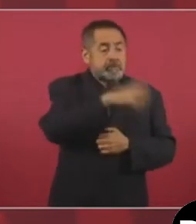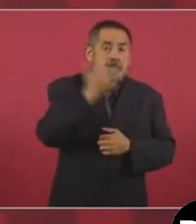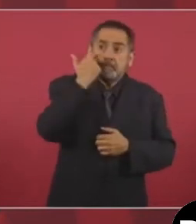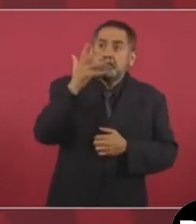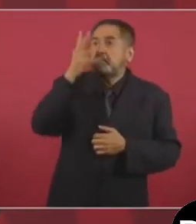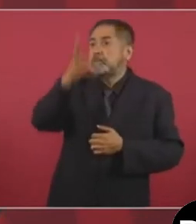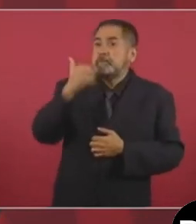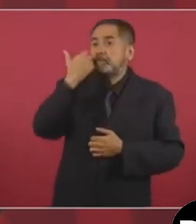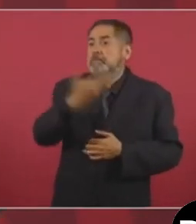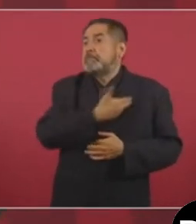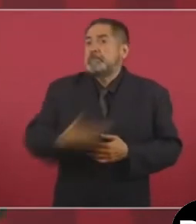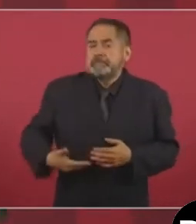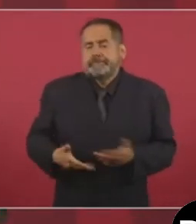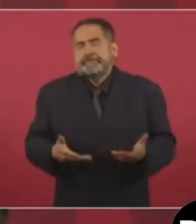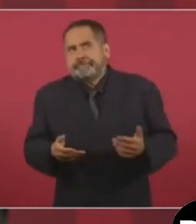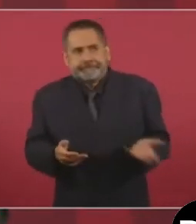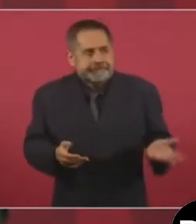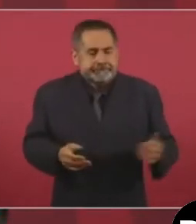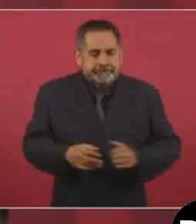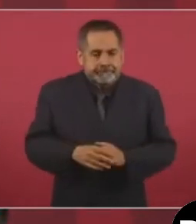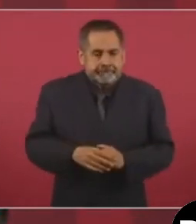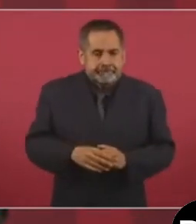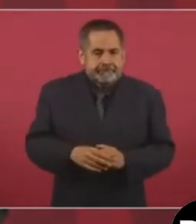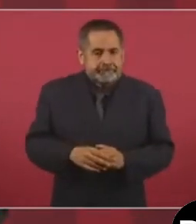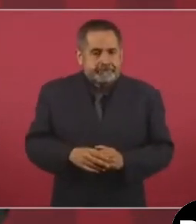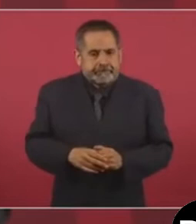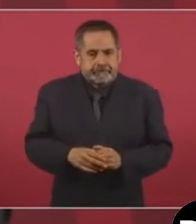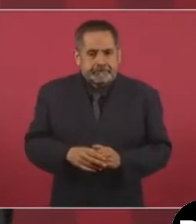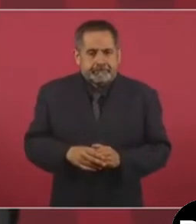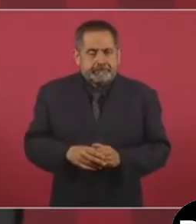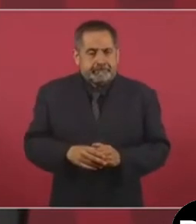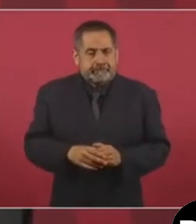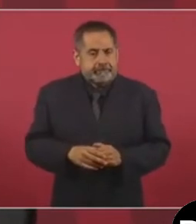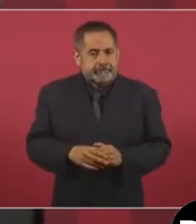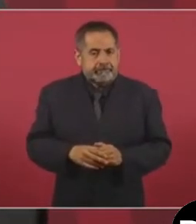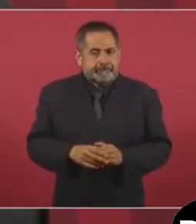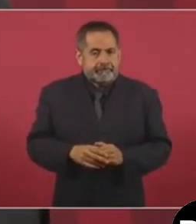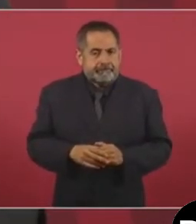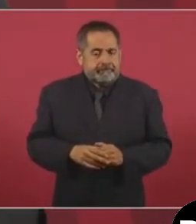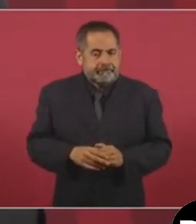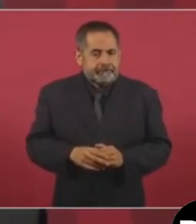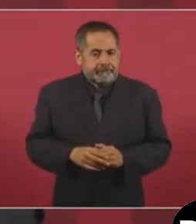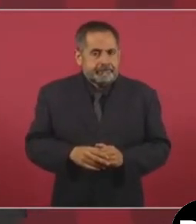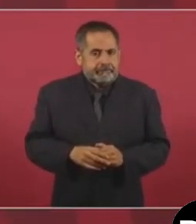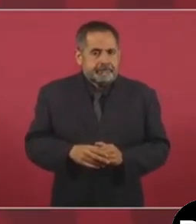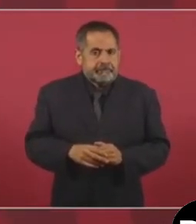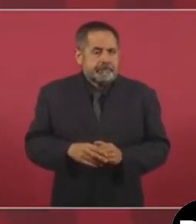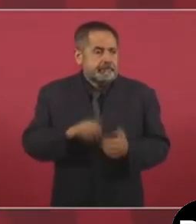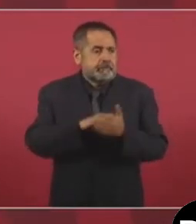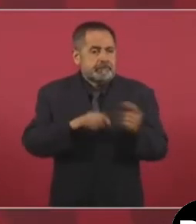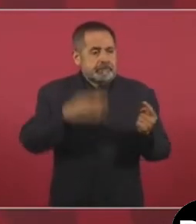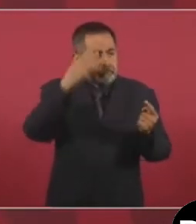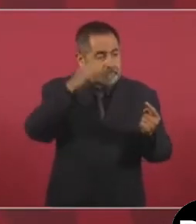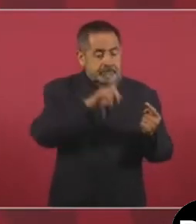la señora